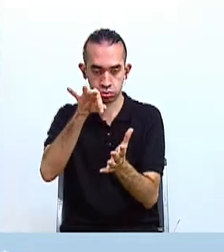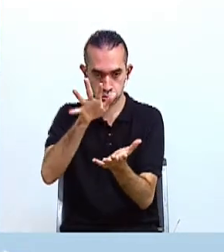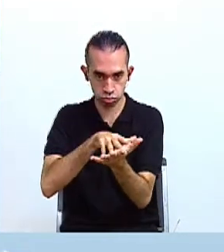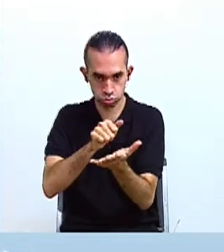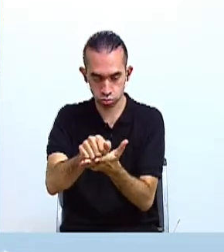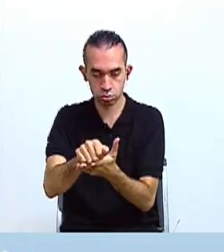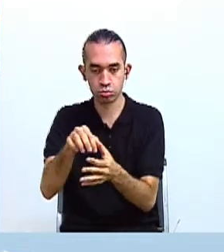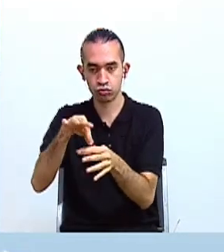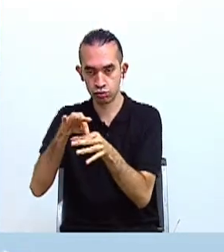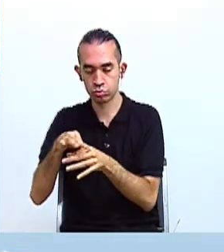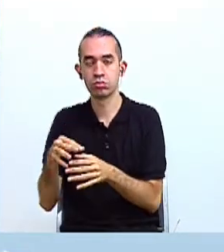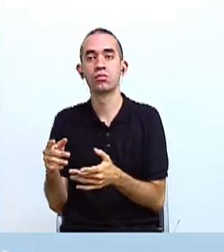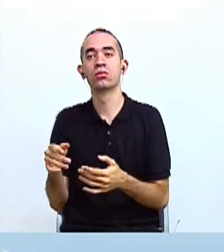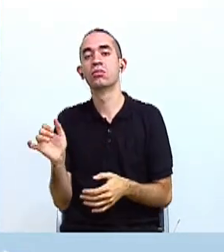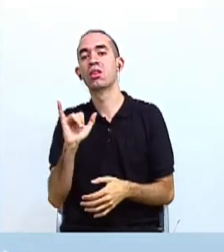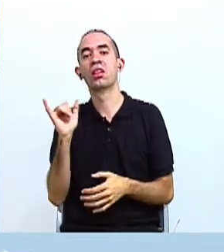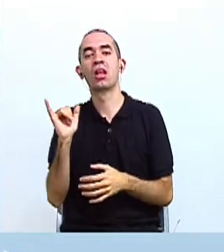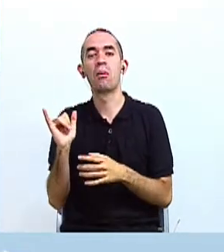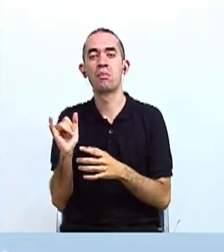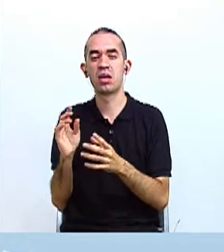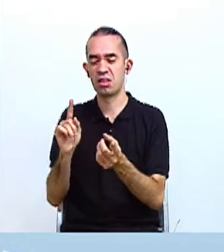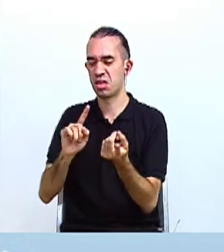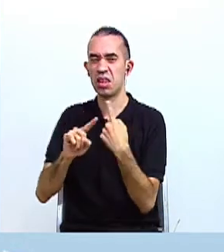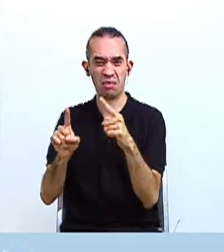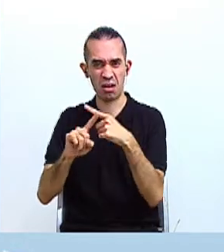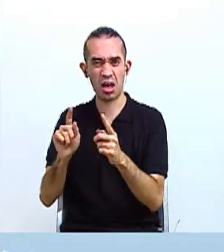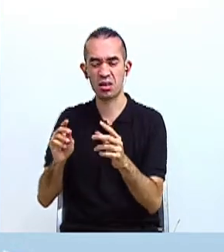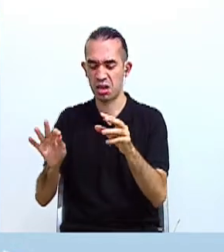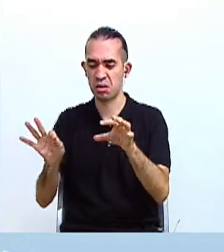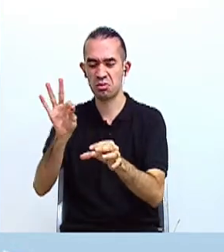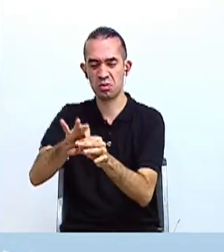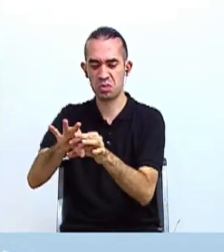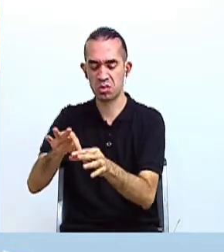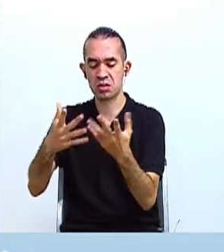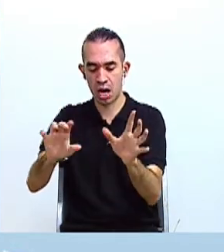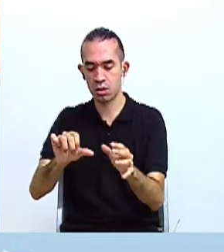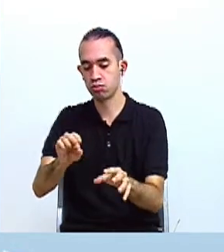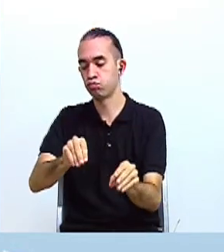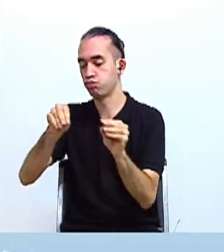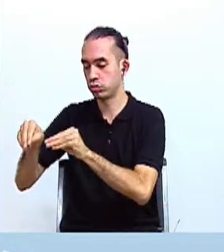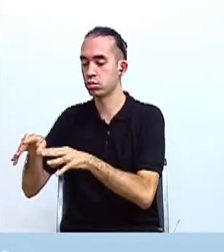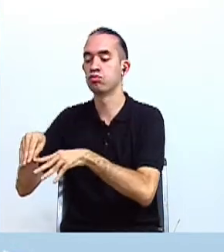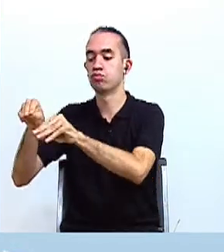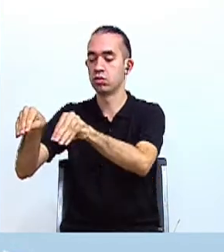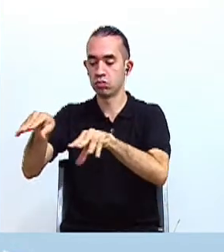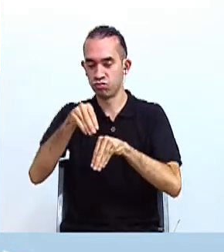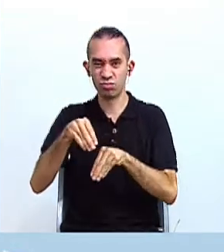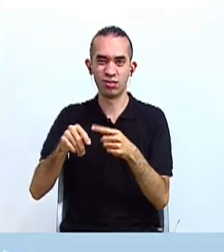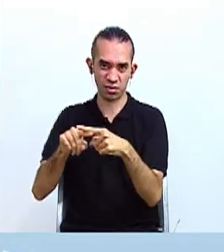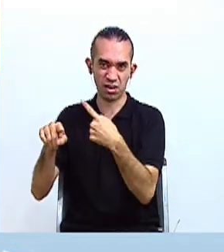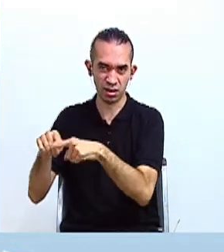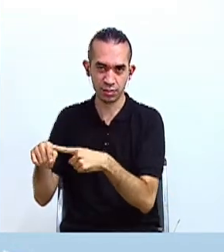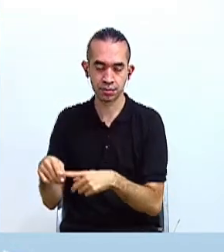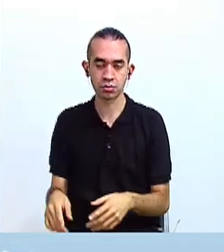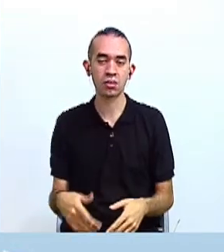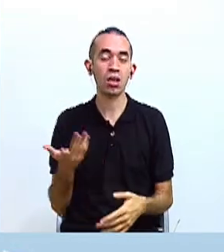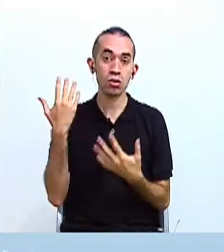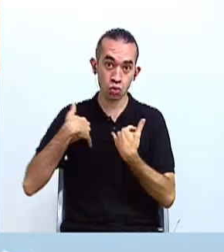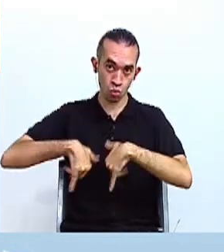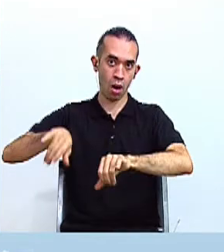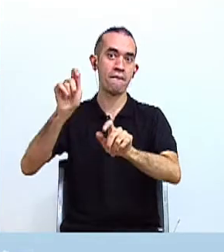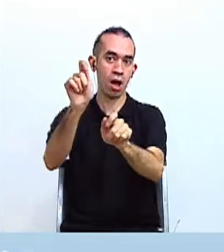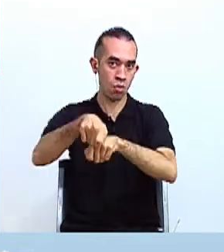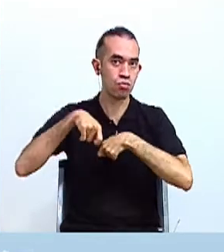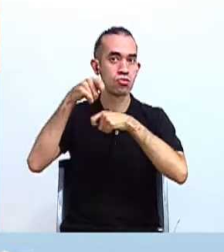utilizando nuestros campesinos, nuestros agricultores. Bueno, ¿y qué decir de su producción agrícola? Dentro de los